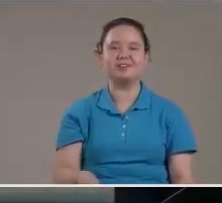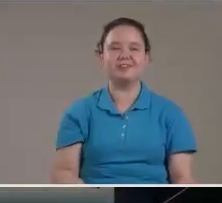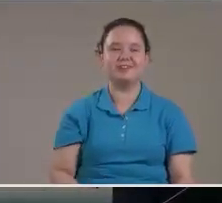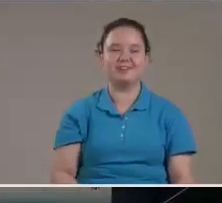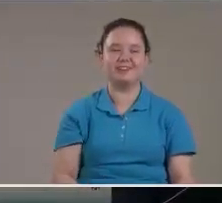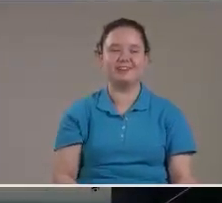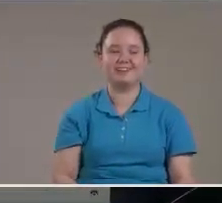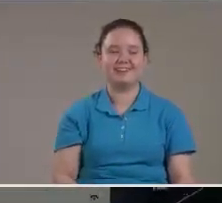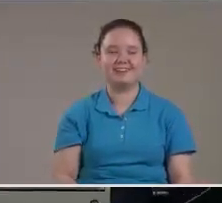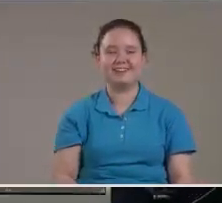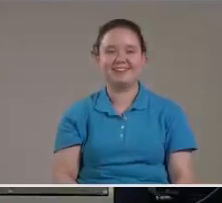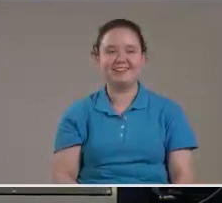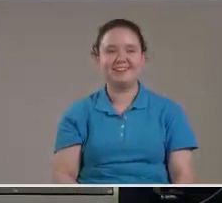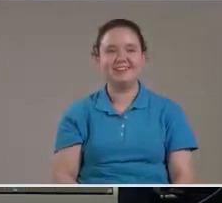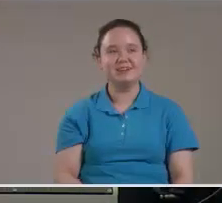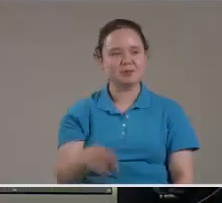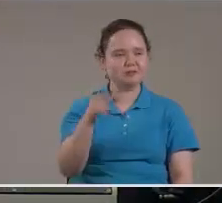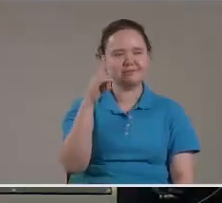Mire pues